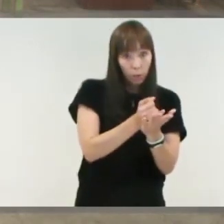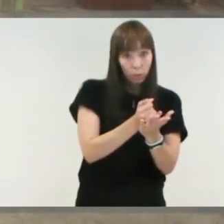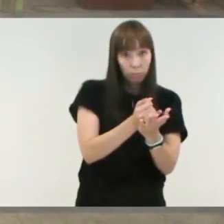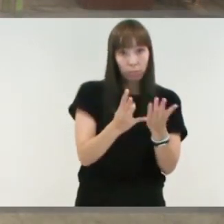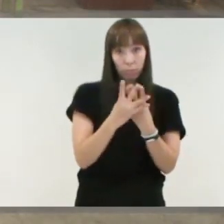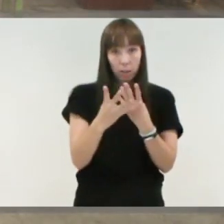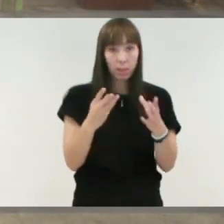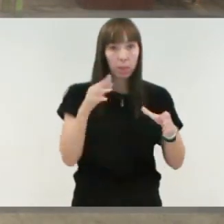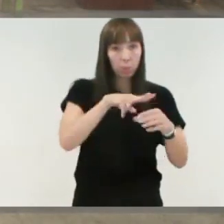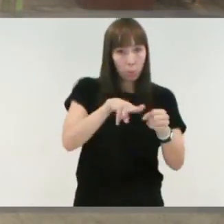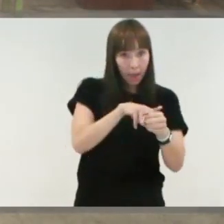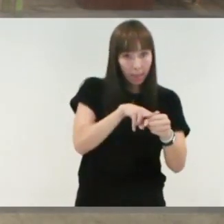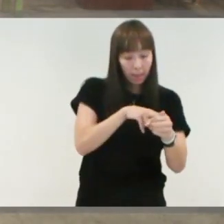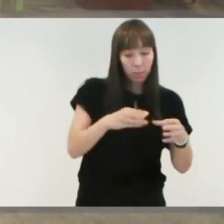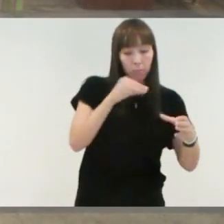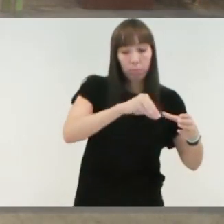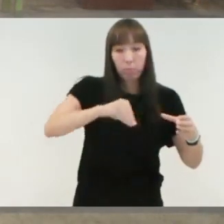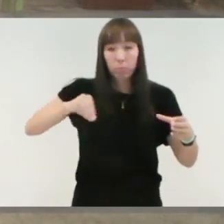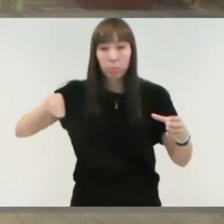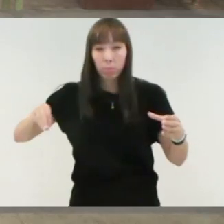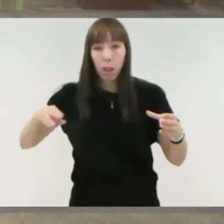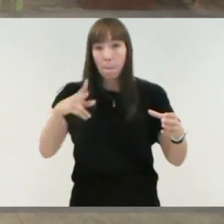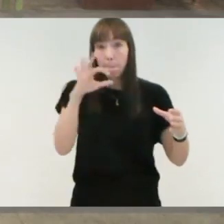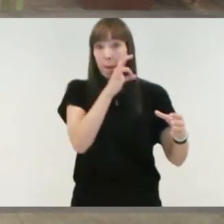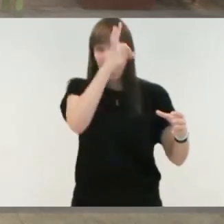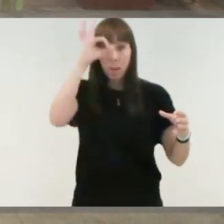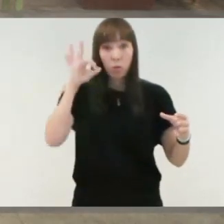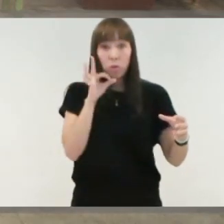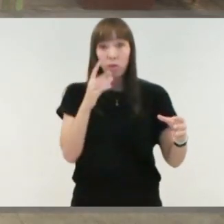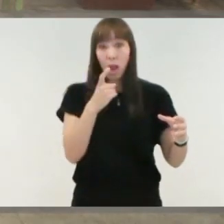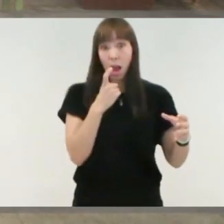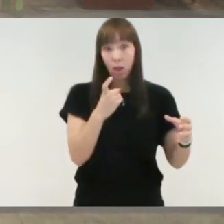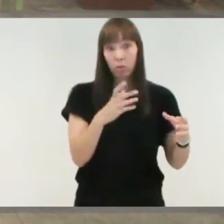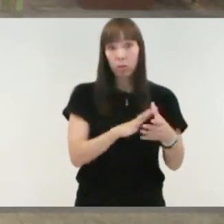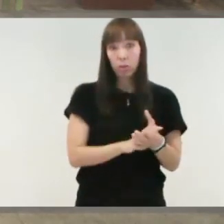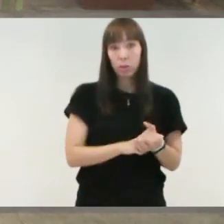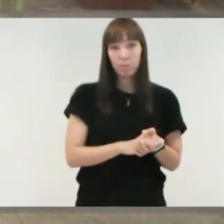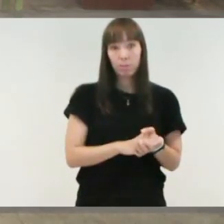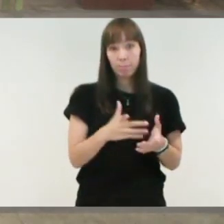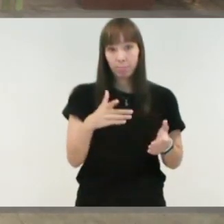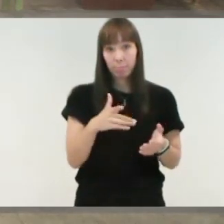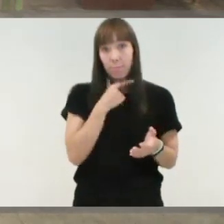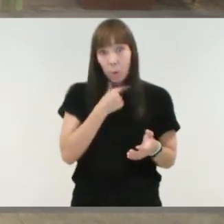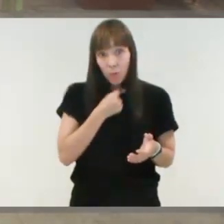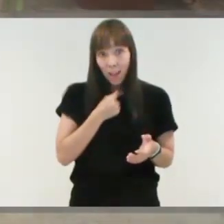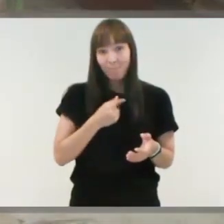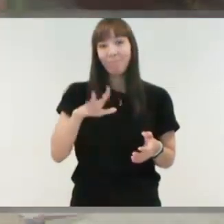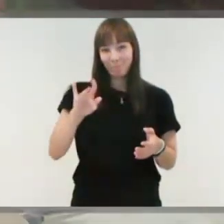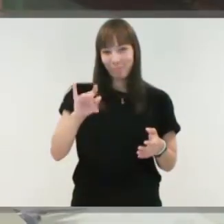tomates, pepinos, ajos. ¿Te gustan? Sí, me gustan.